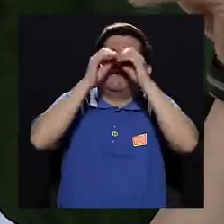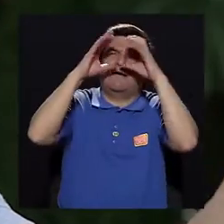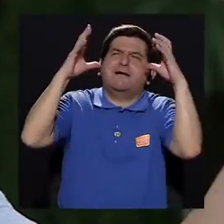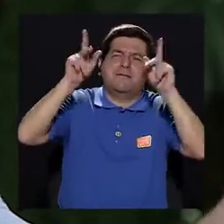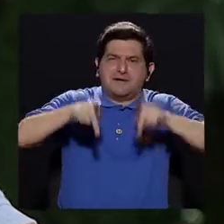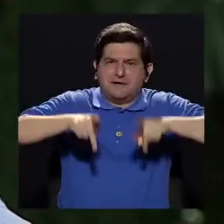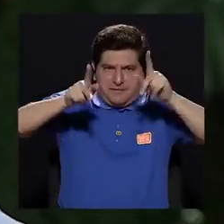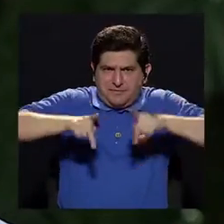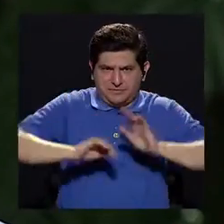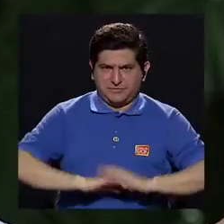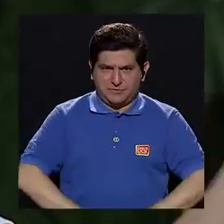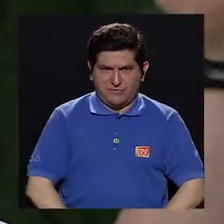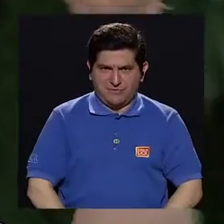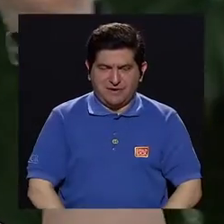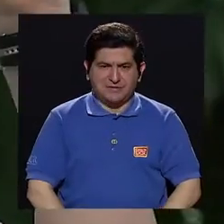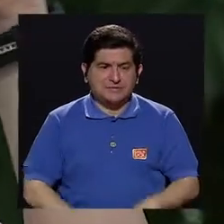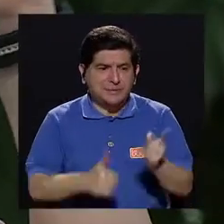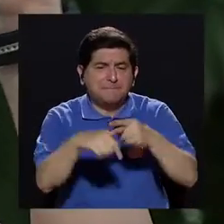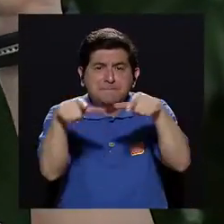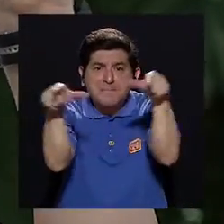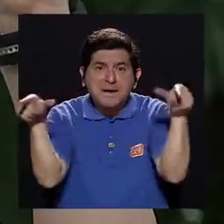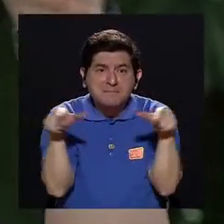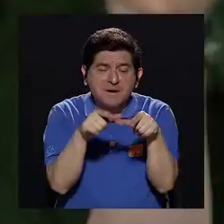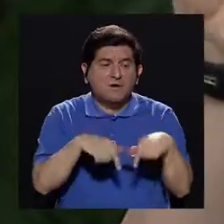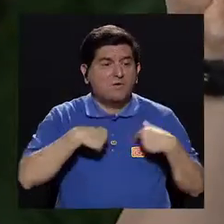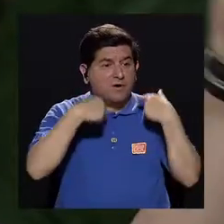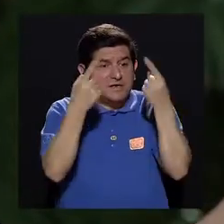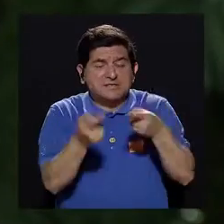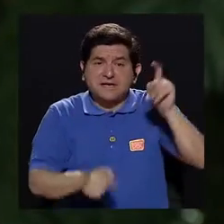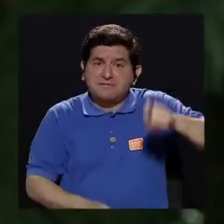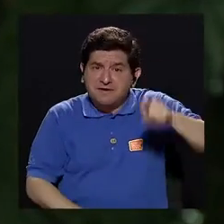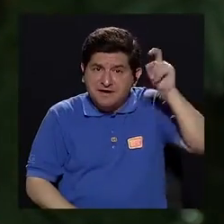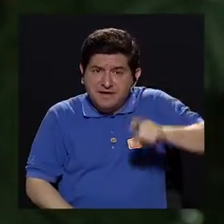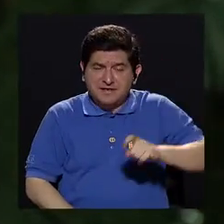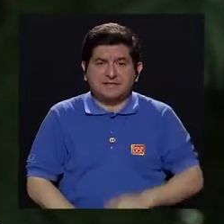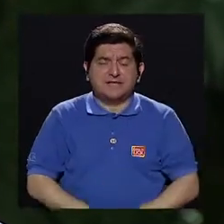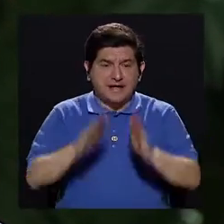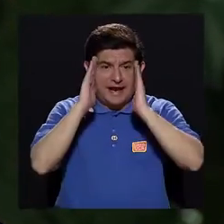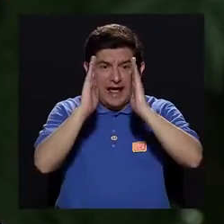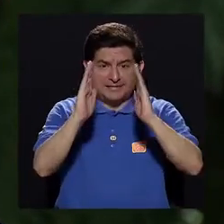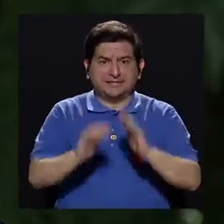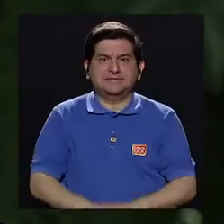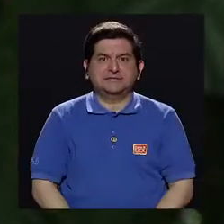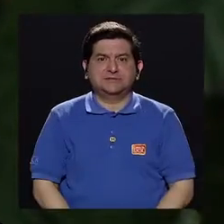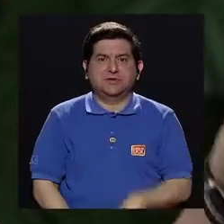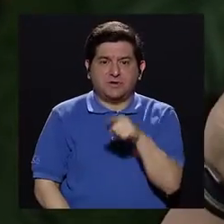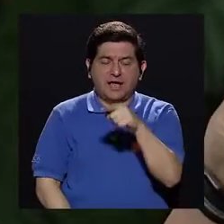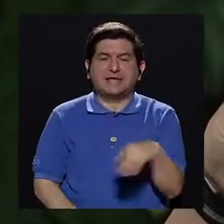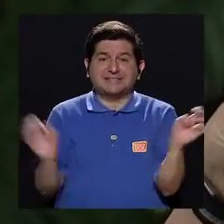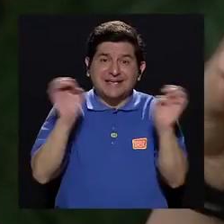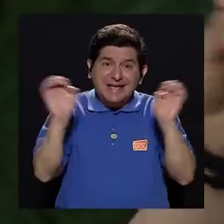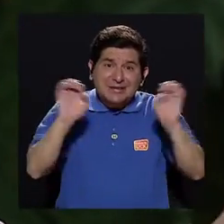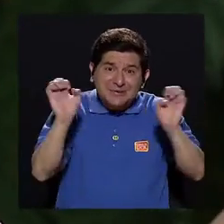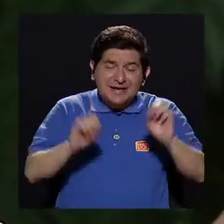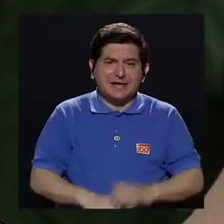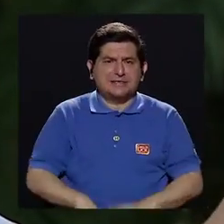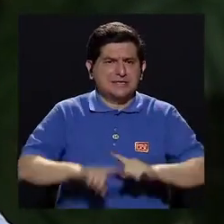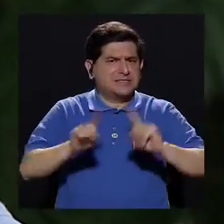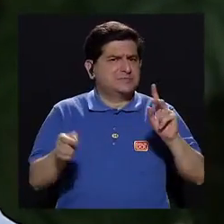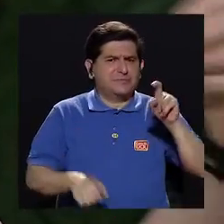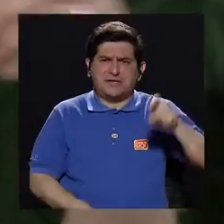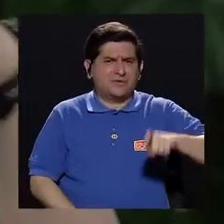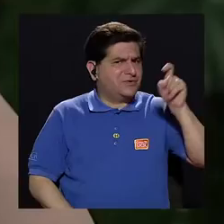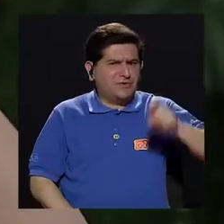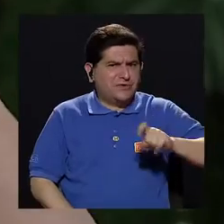imaginario de las personas, verdad, el primer lugar a donde se recurre cuando necesito atención es el servicio de emergencias. Y muchas veces